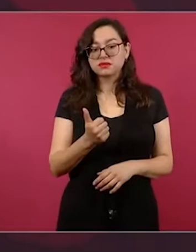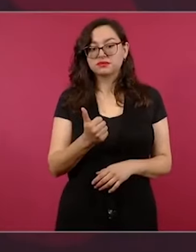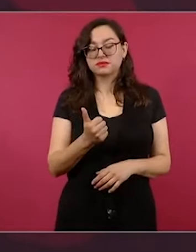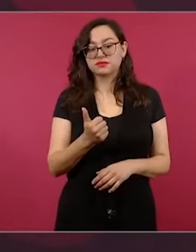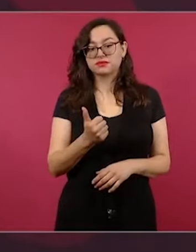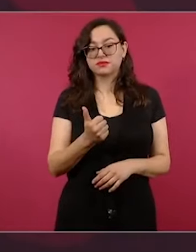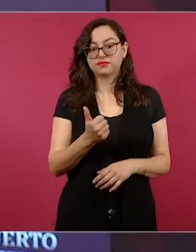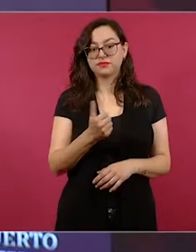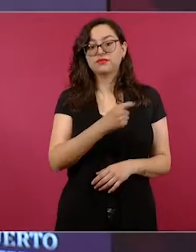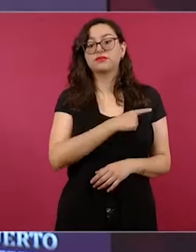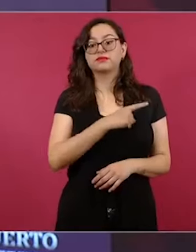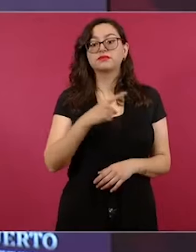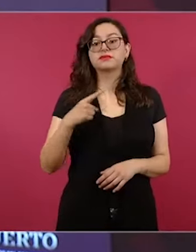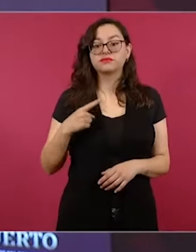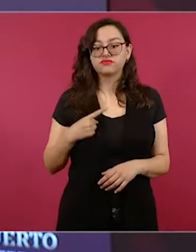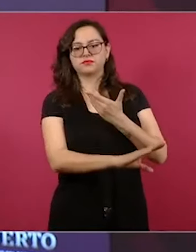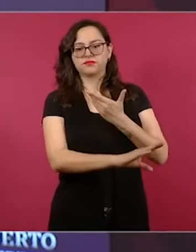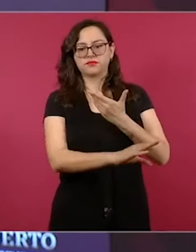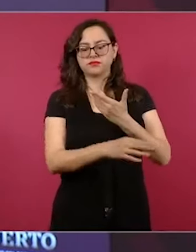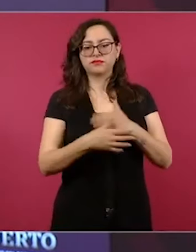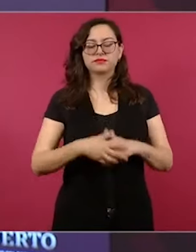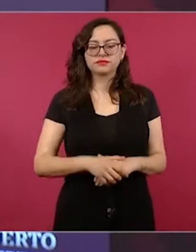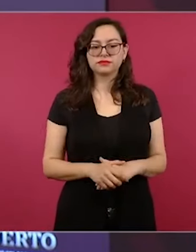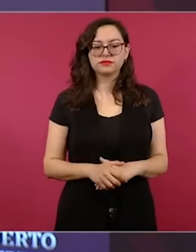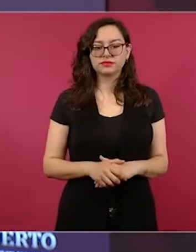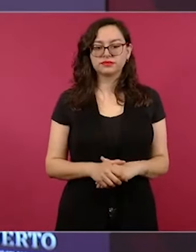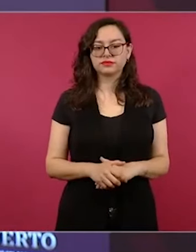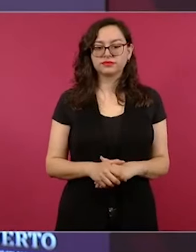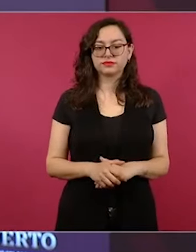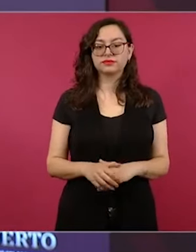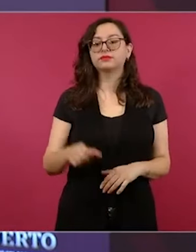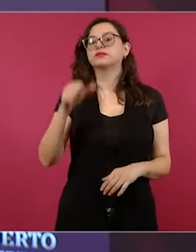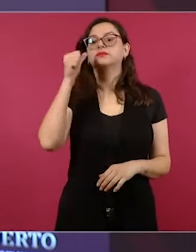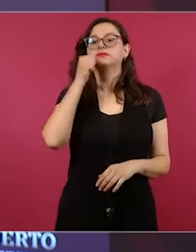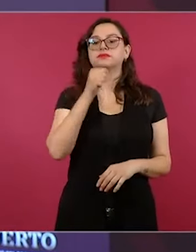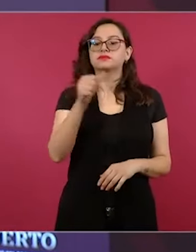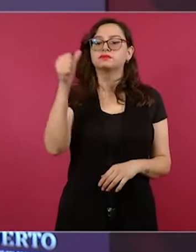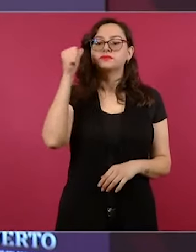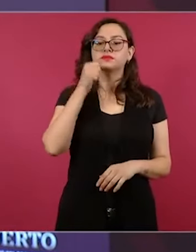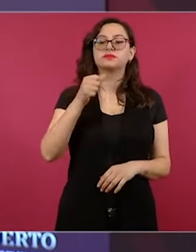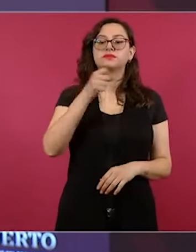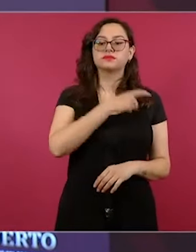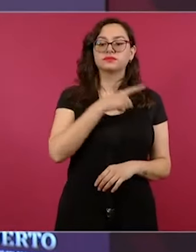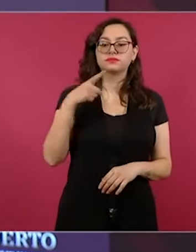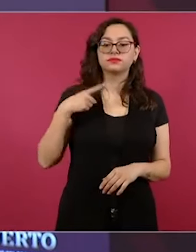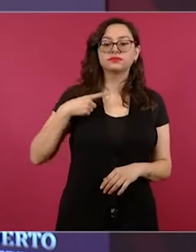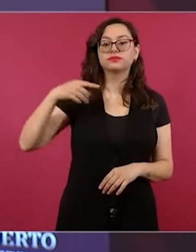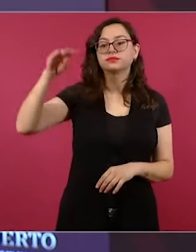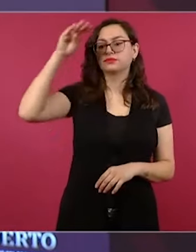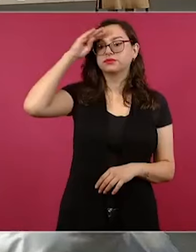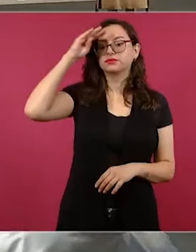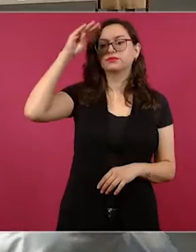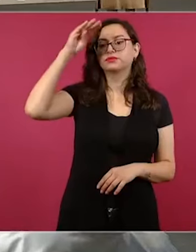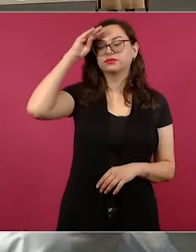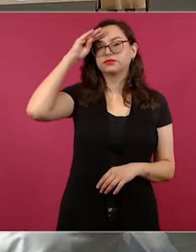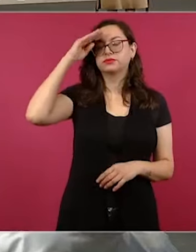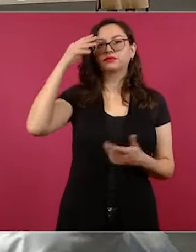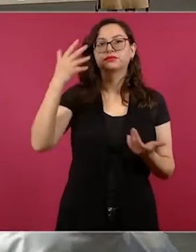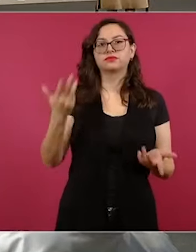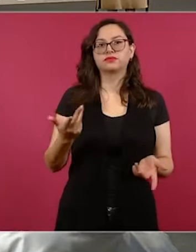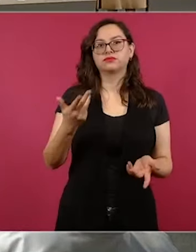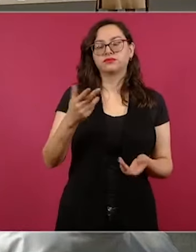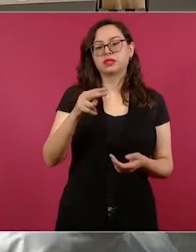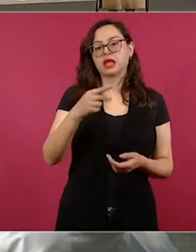Hay que optar por la no violencia. Hay que seguir el ejemplo de Gandhi